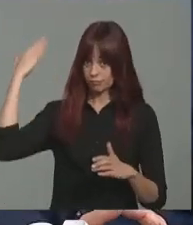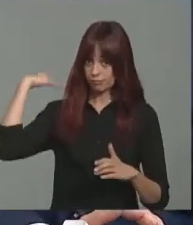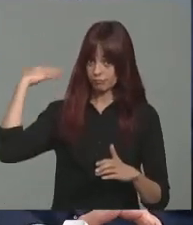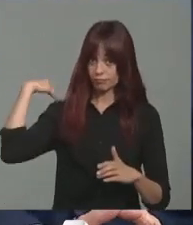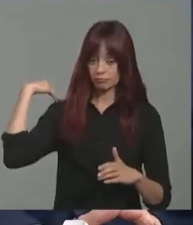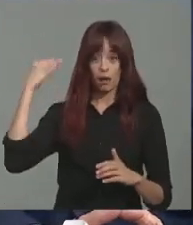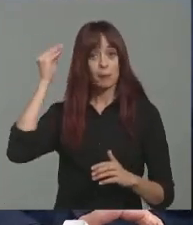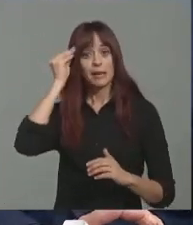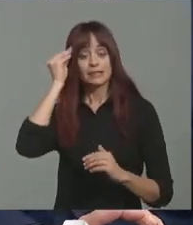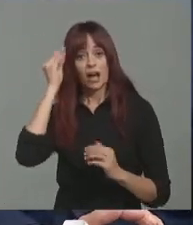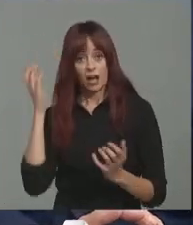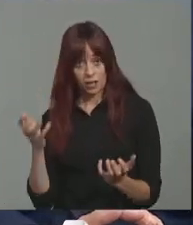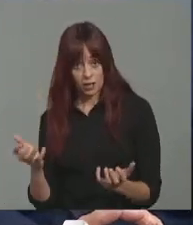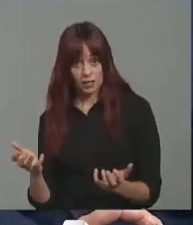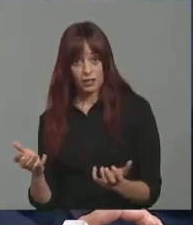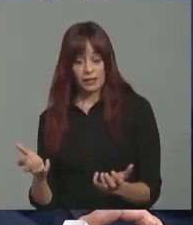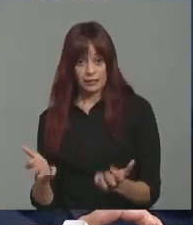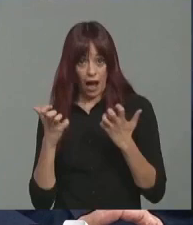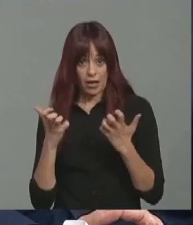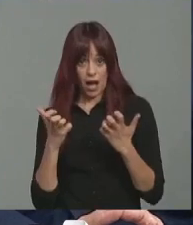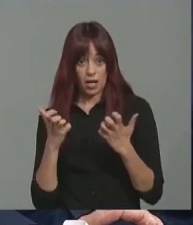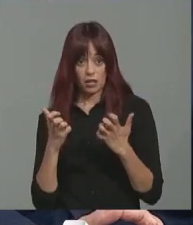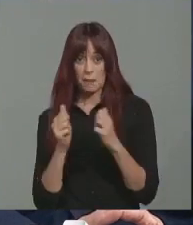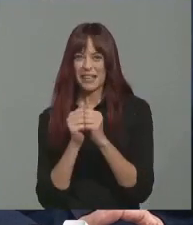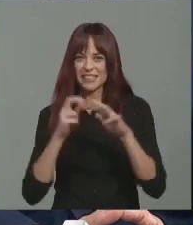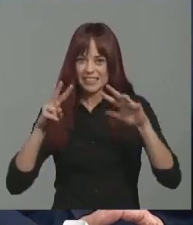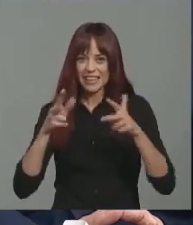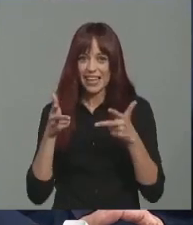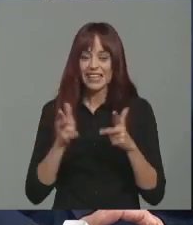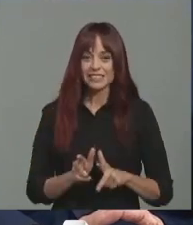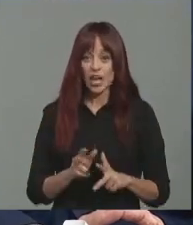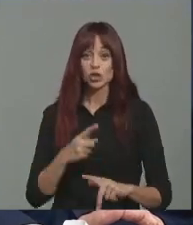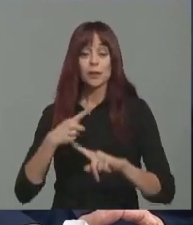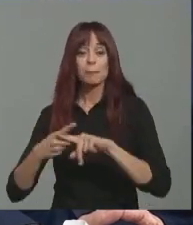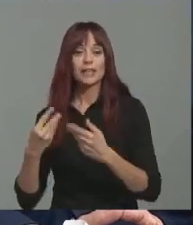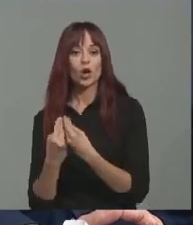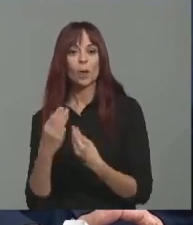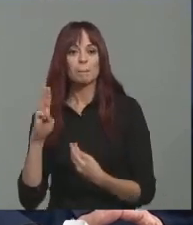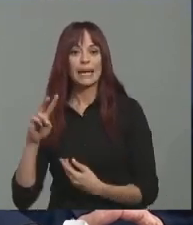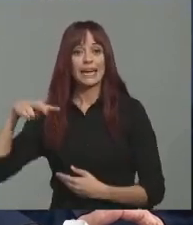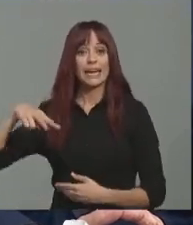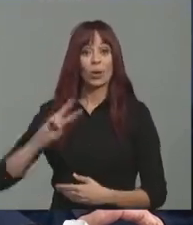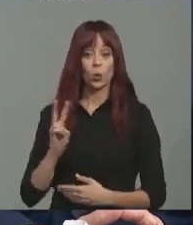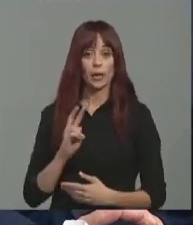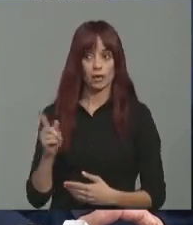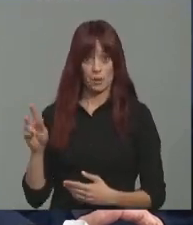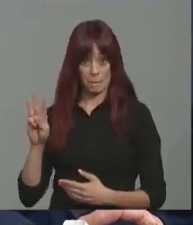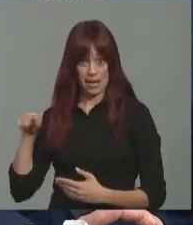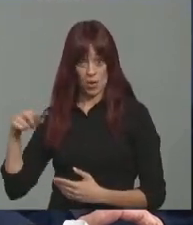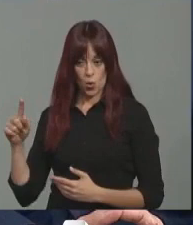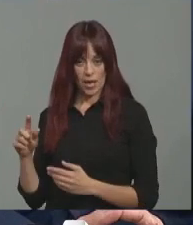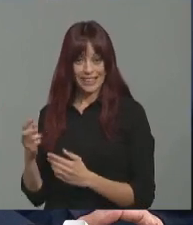pensaba que podía estar ahí arriba, 27 escaños, empatado con el PNV, que ha ganado elección tras elección,